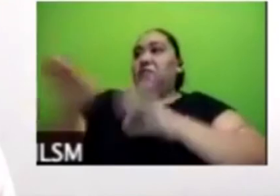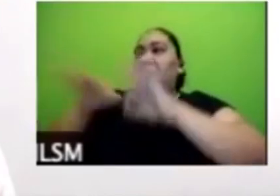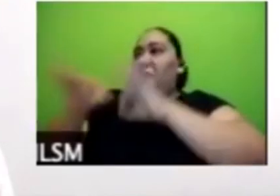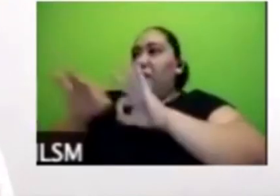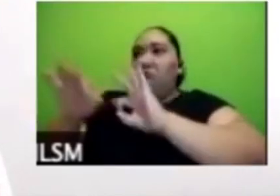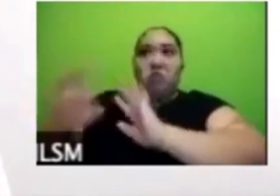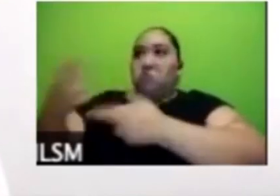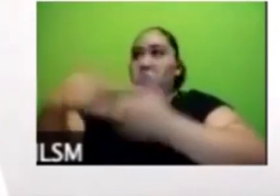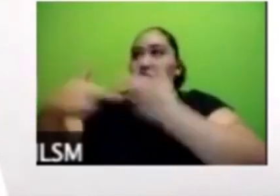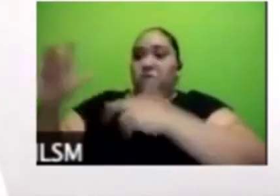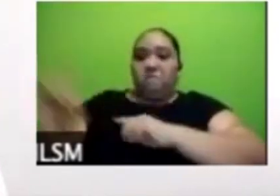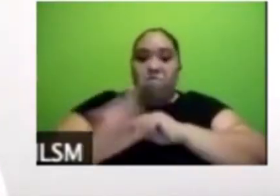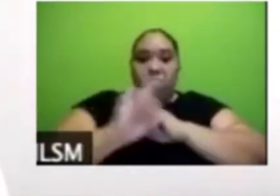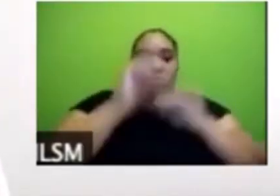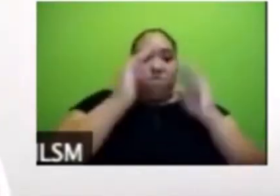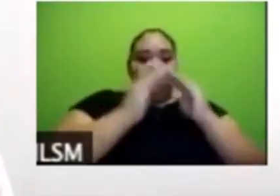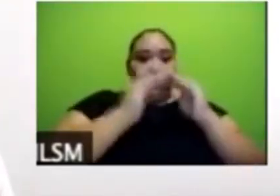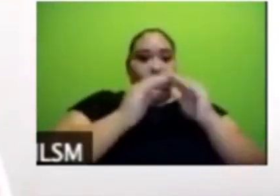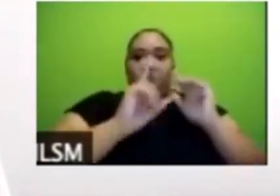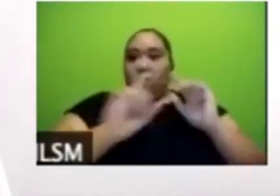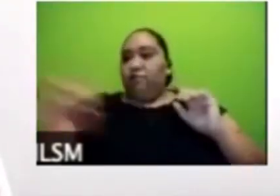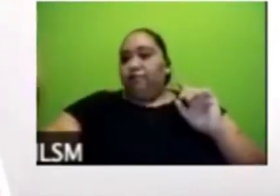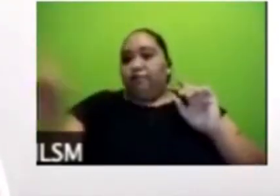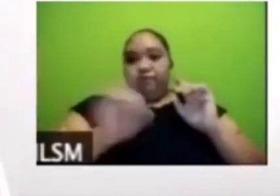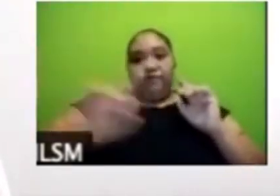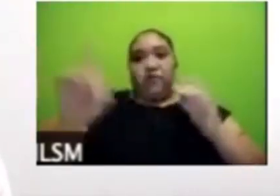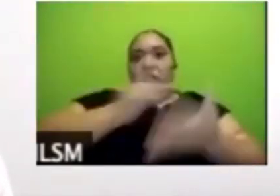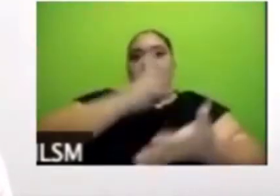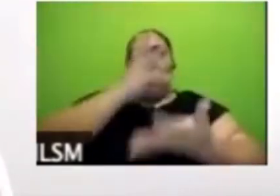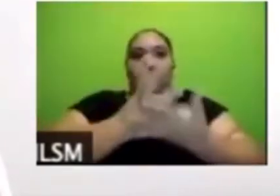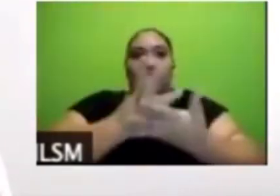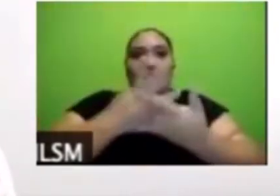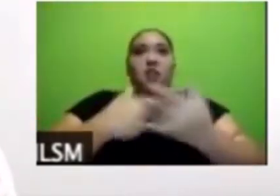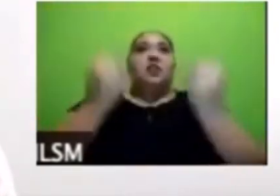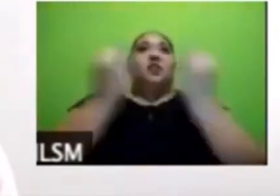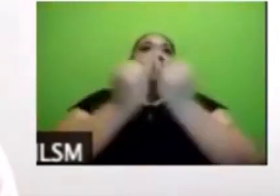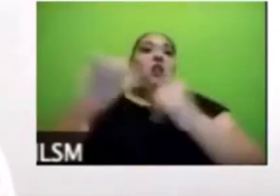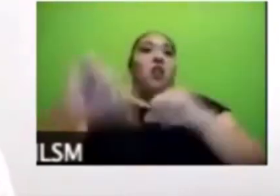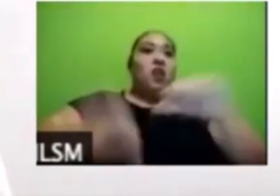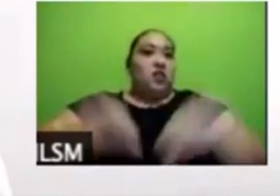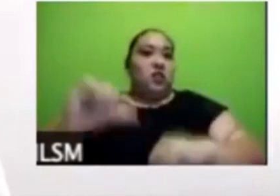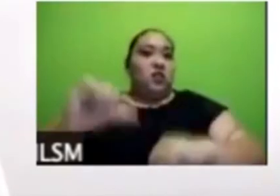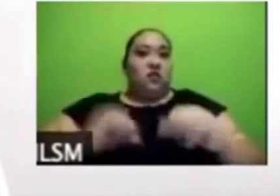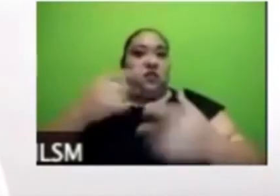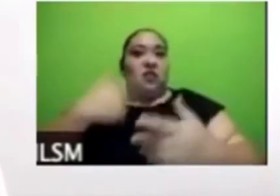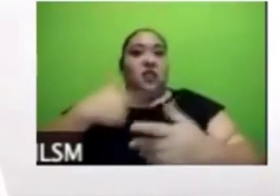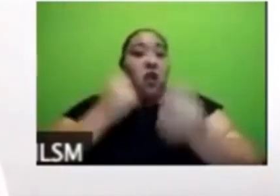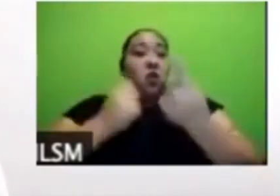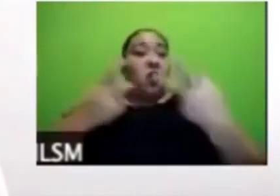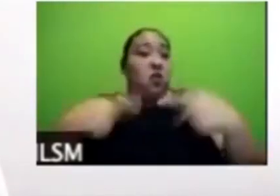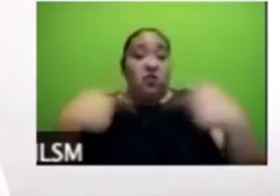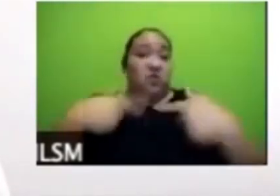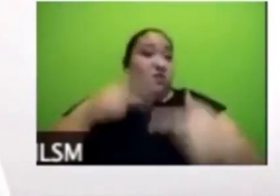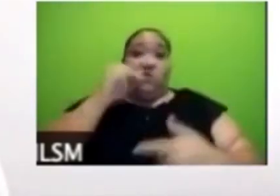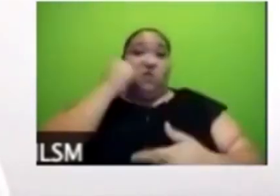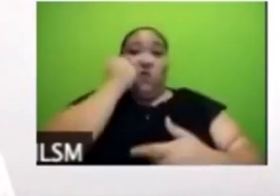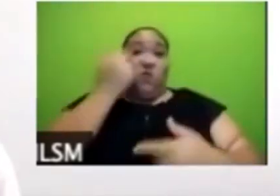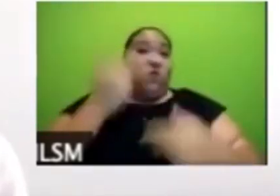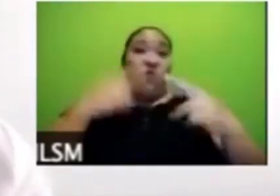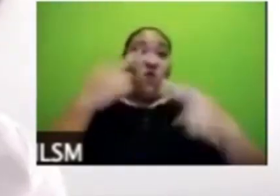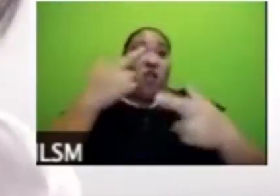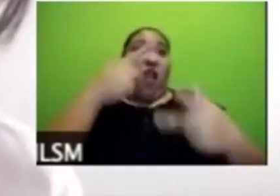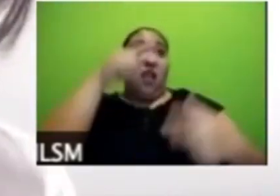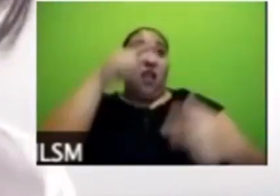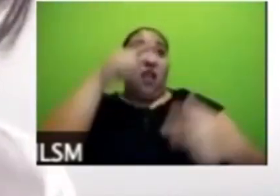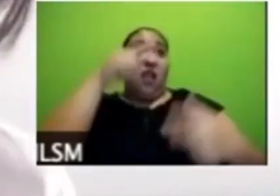les hace sentir cómodo es regresar a sus hijos a la escuela no quieren regresar a sus hijos a la escuela en términos económicos